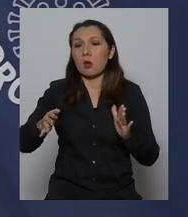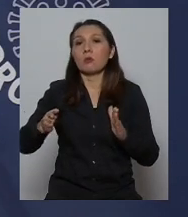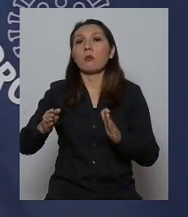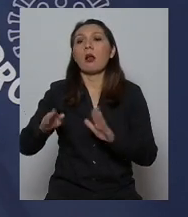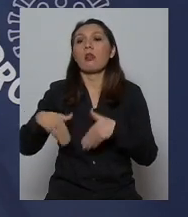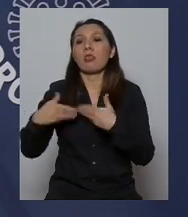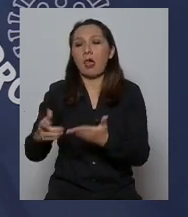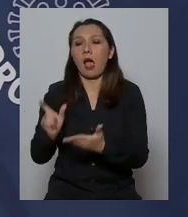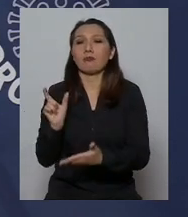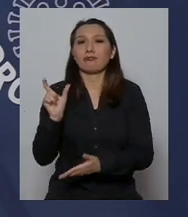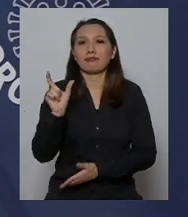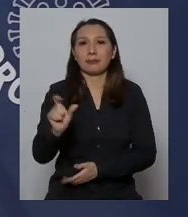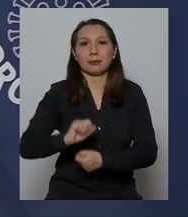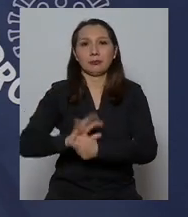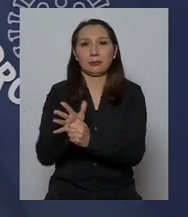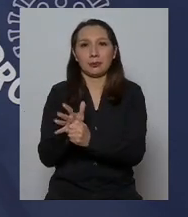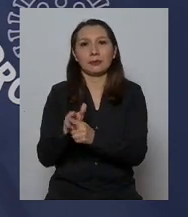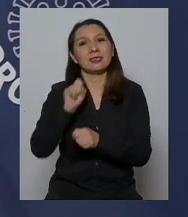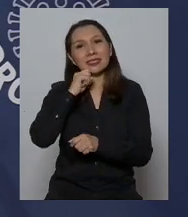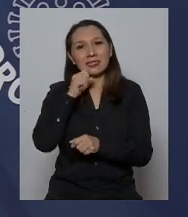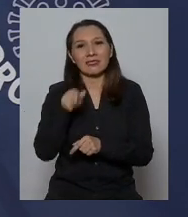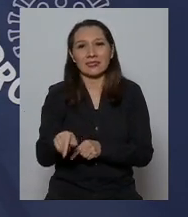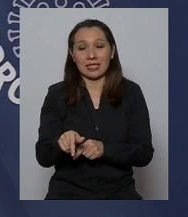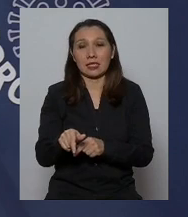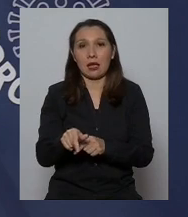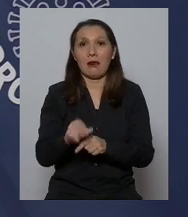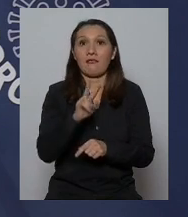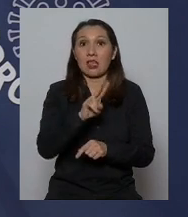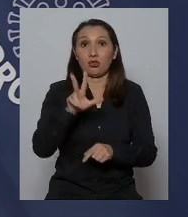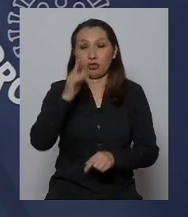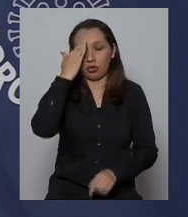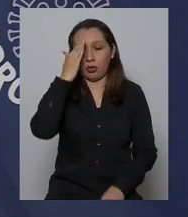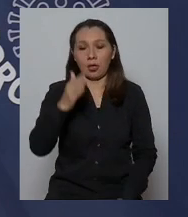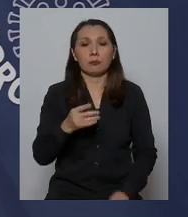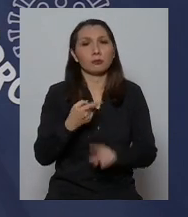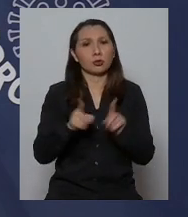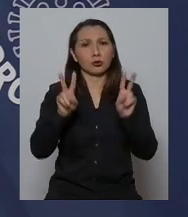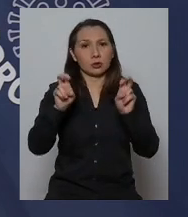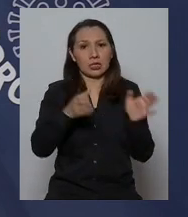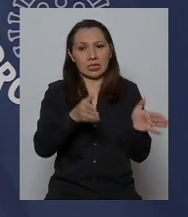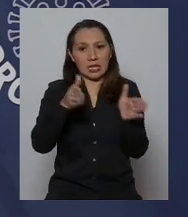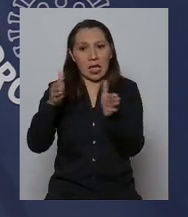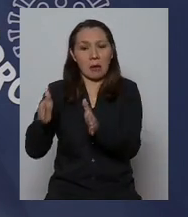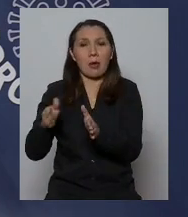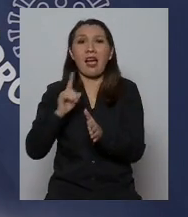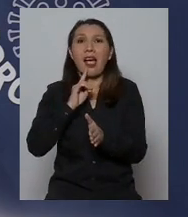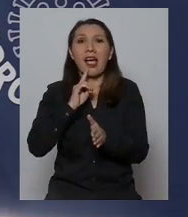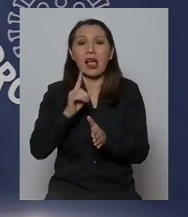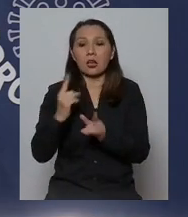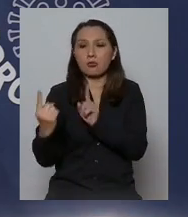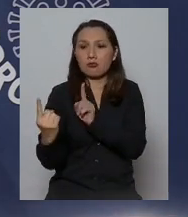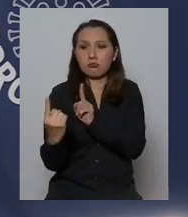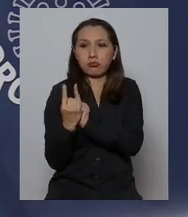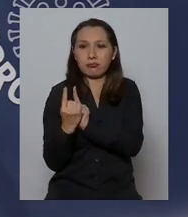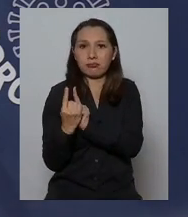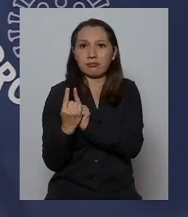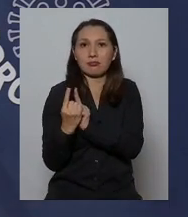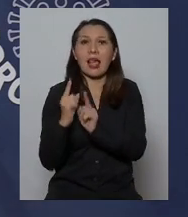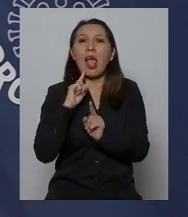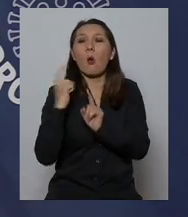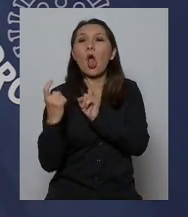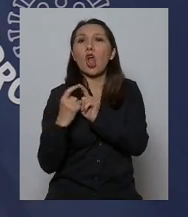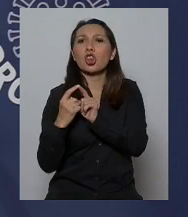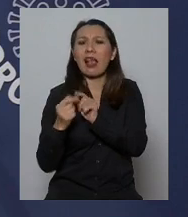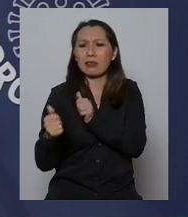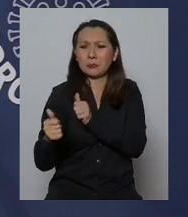de los síntomas. Un capítulo aparte, tienen los contactos estrechos,